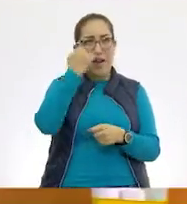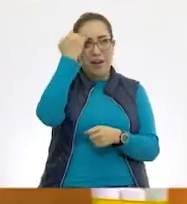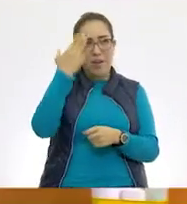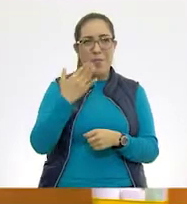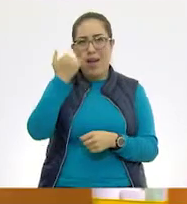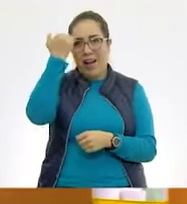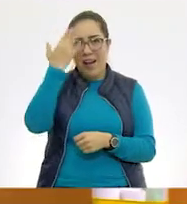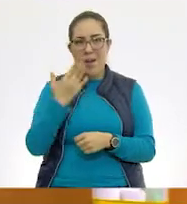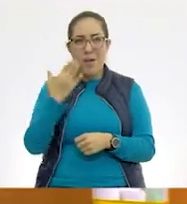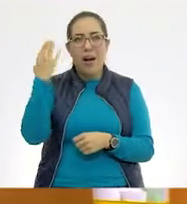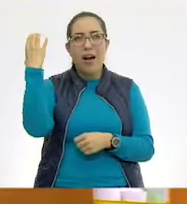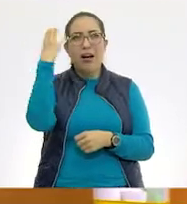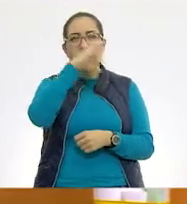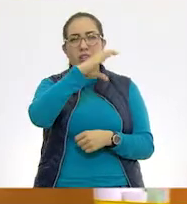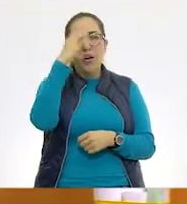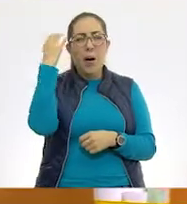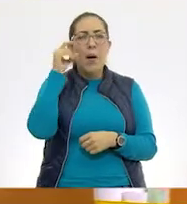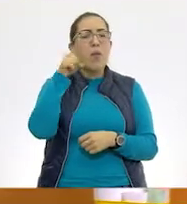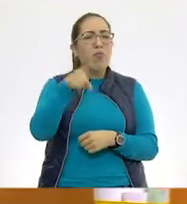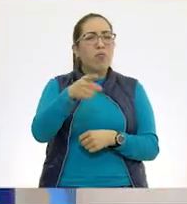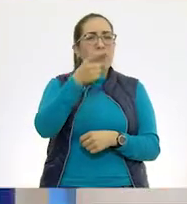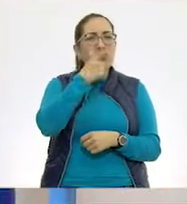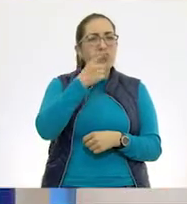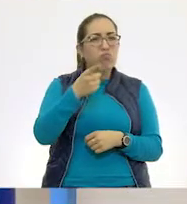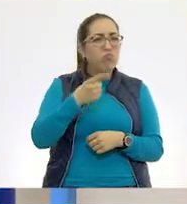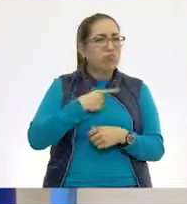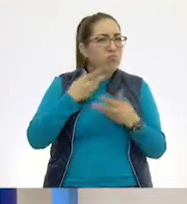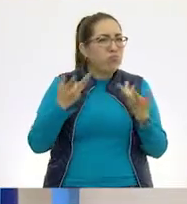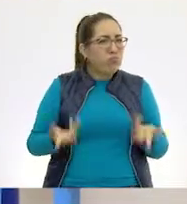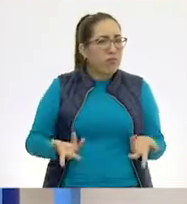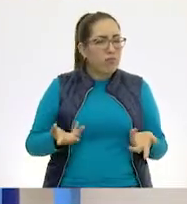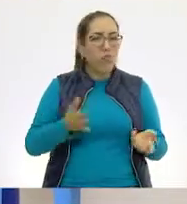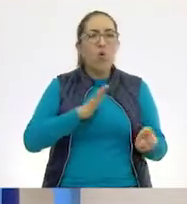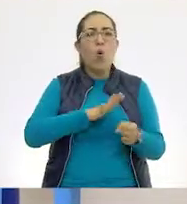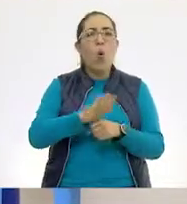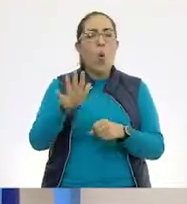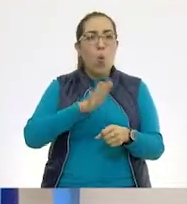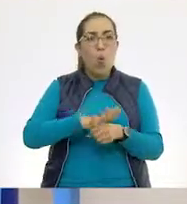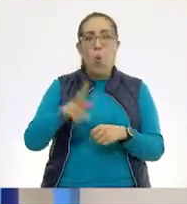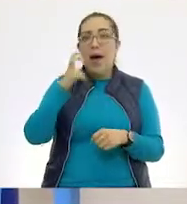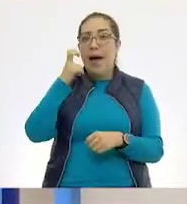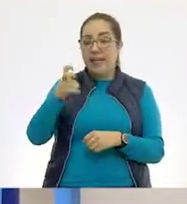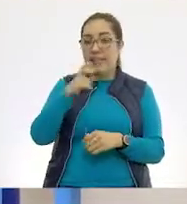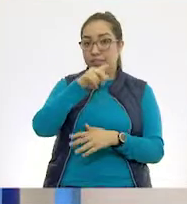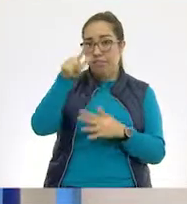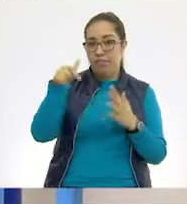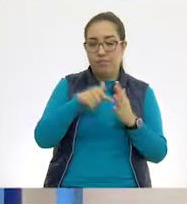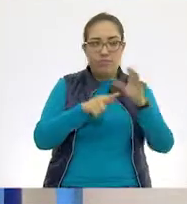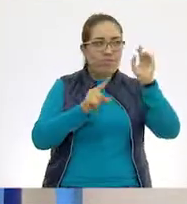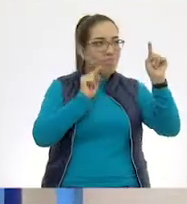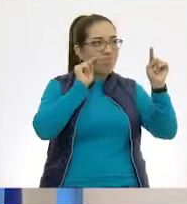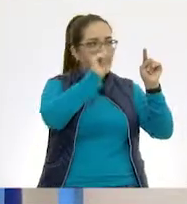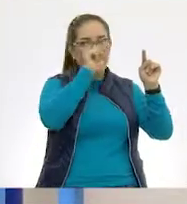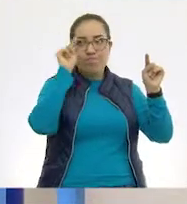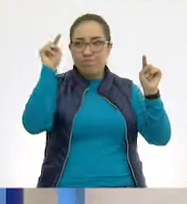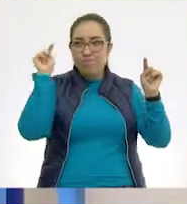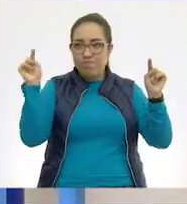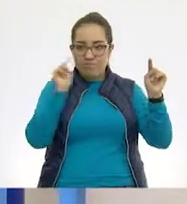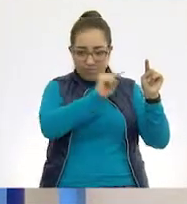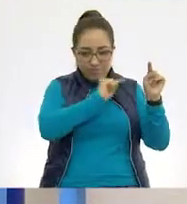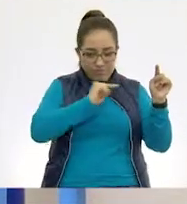tenemos aquí, ¿cuáles de esos espacios